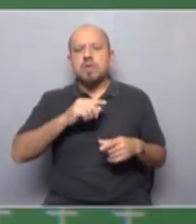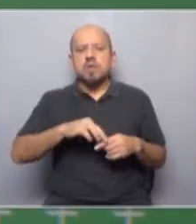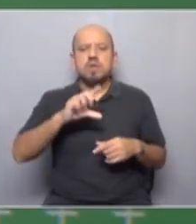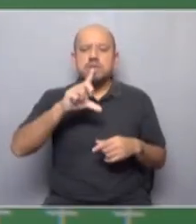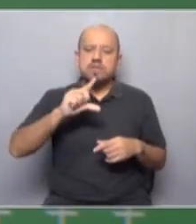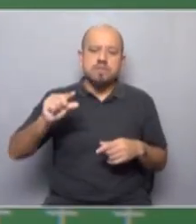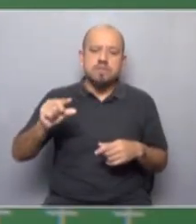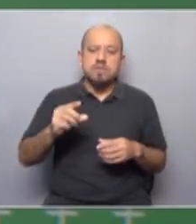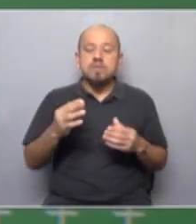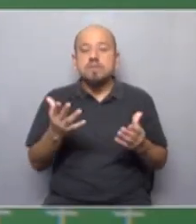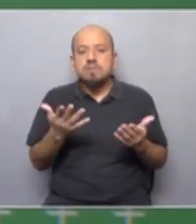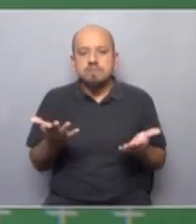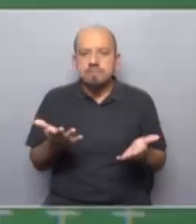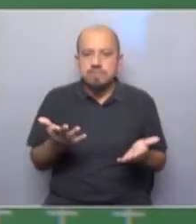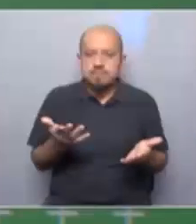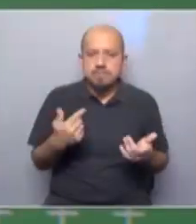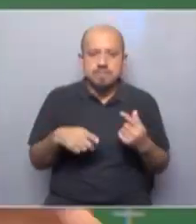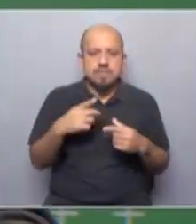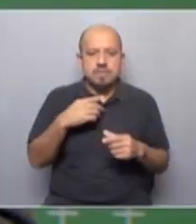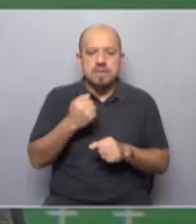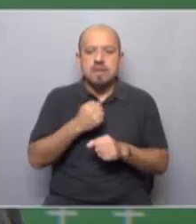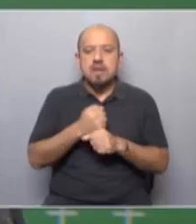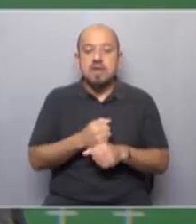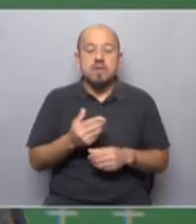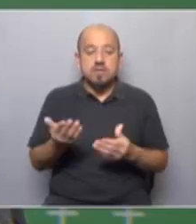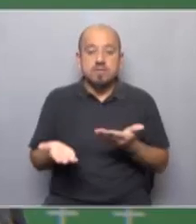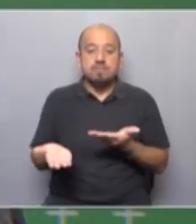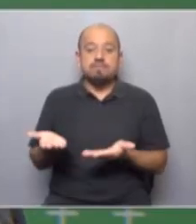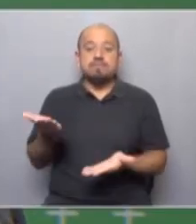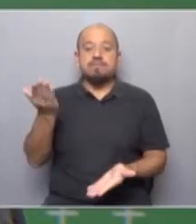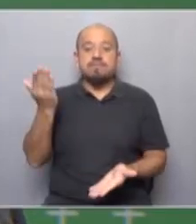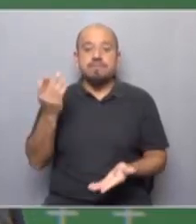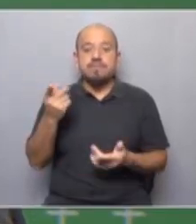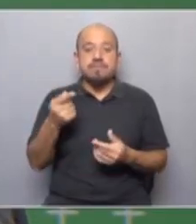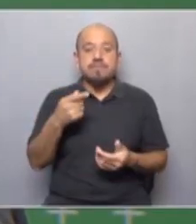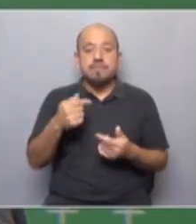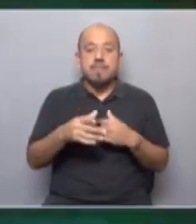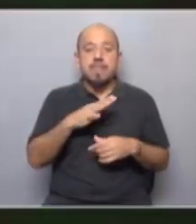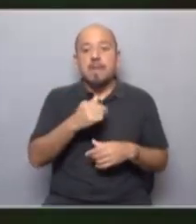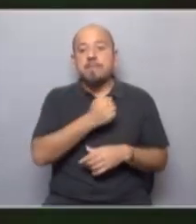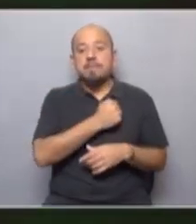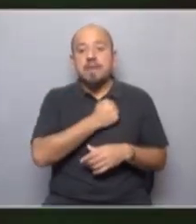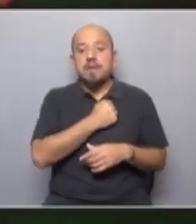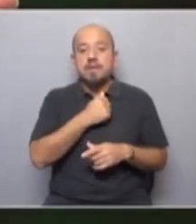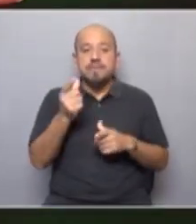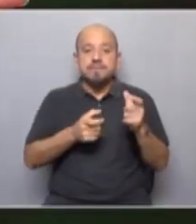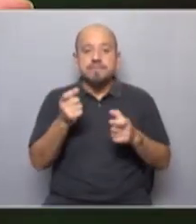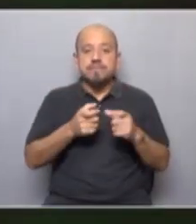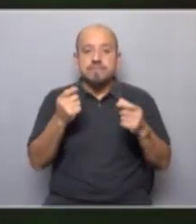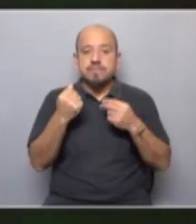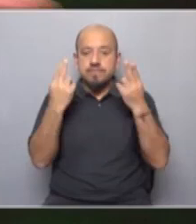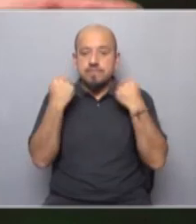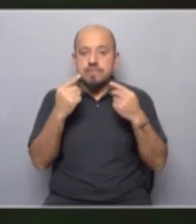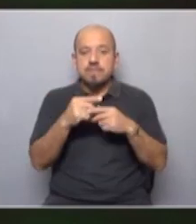renta del capital si en realidad crece el empleo? es porque hay precariedad y menor pago y la gente acepta la pandemia